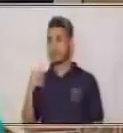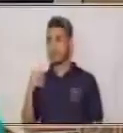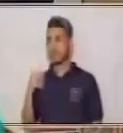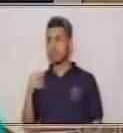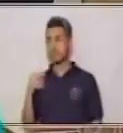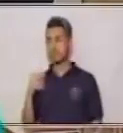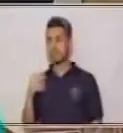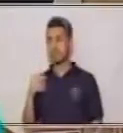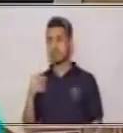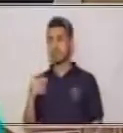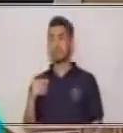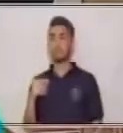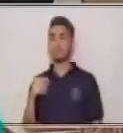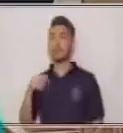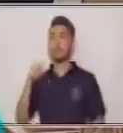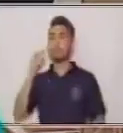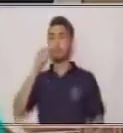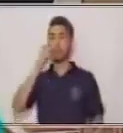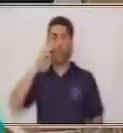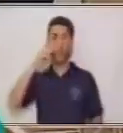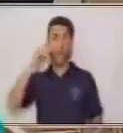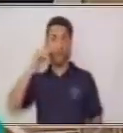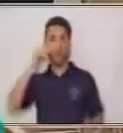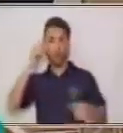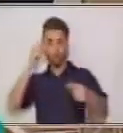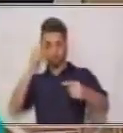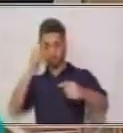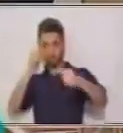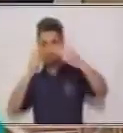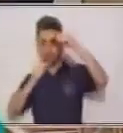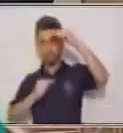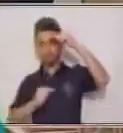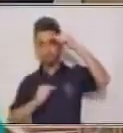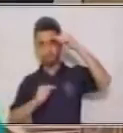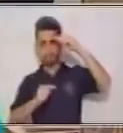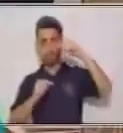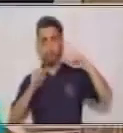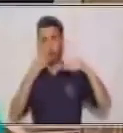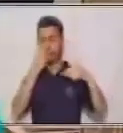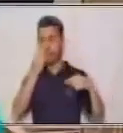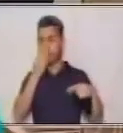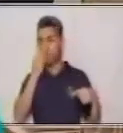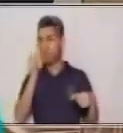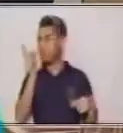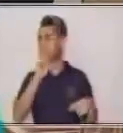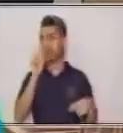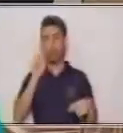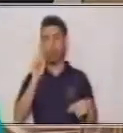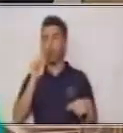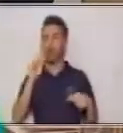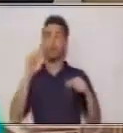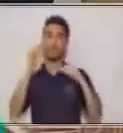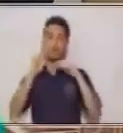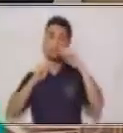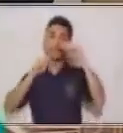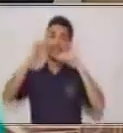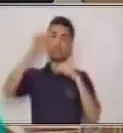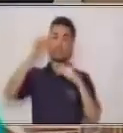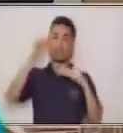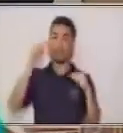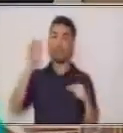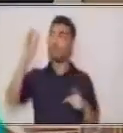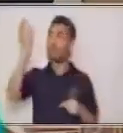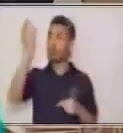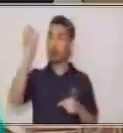Y por último, iba morado. ¿Así era? No. En este lugar iba foco. Tenemos que estar